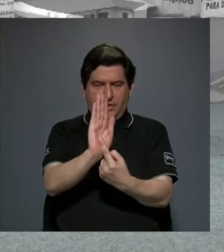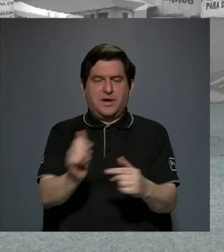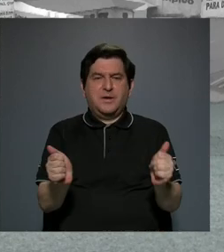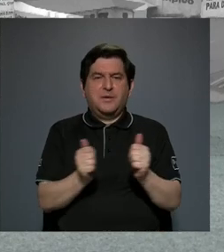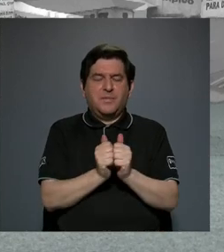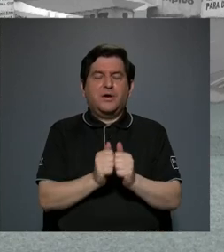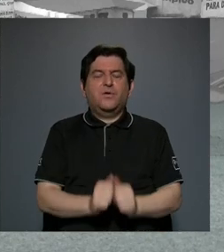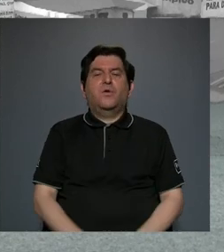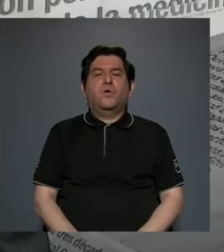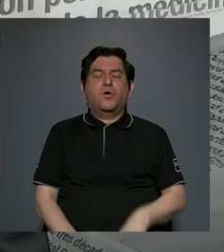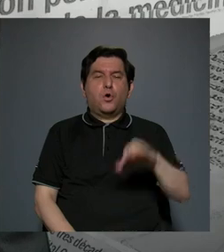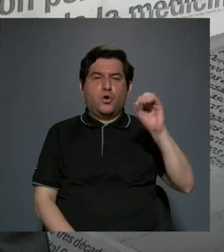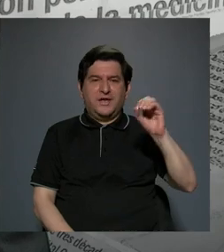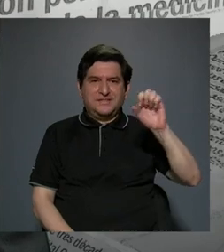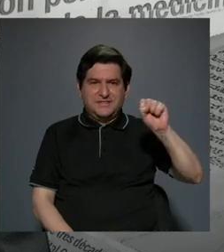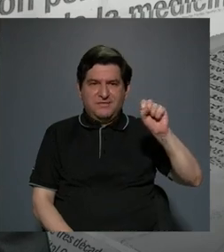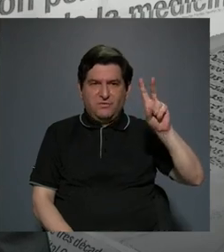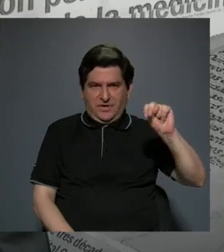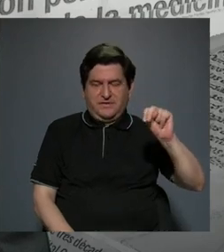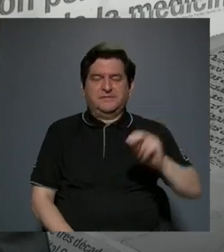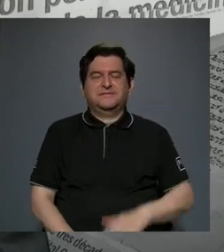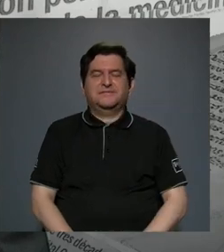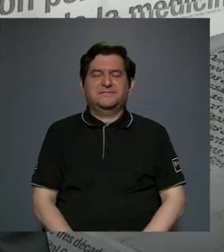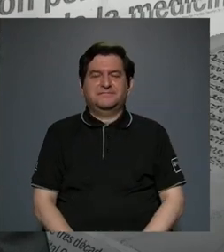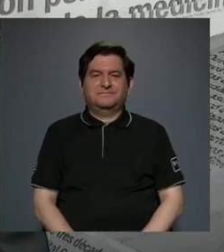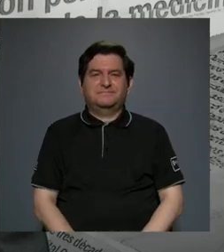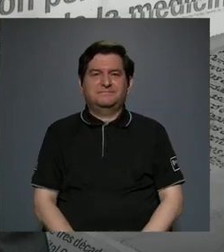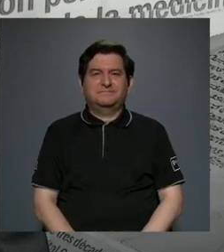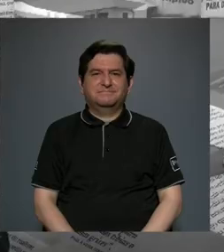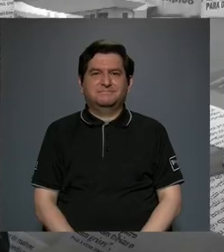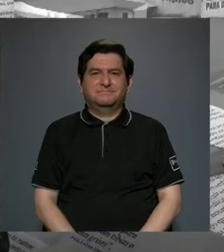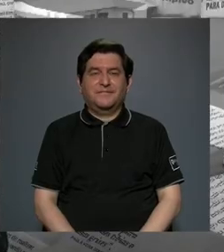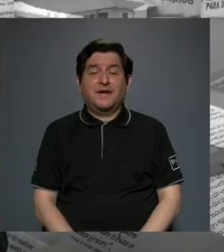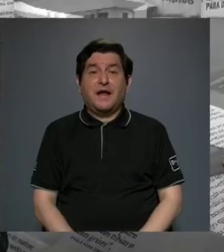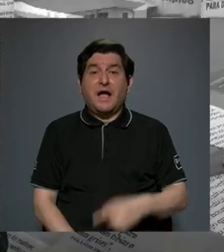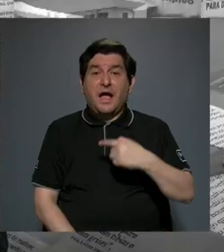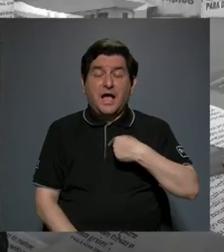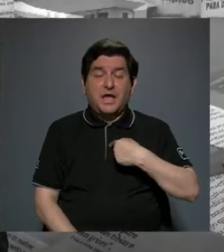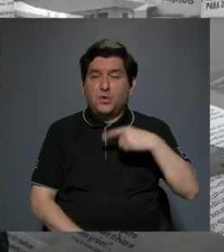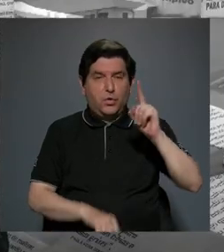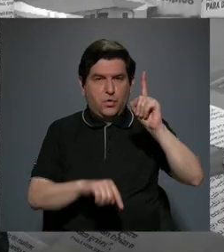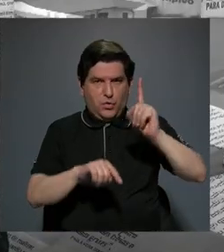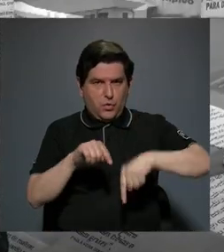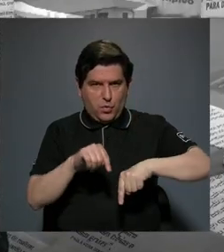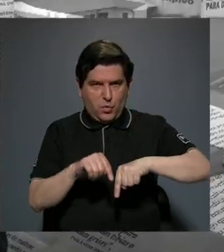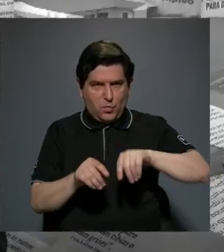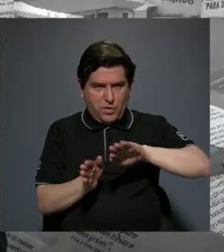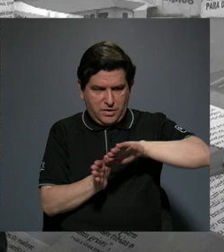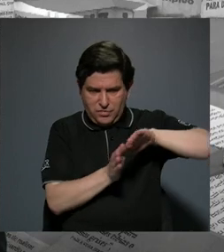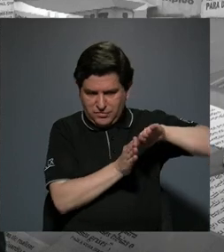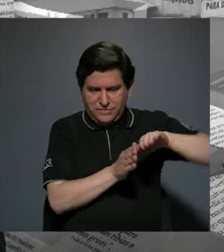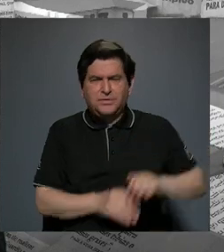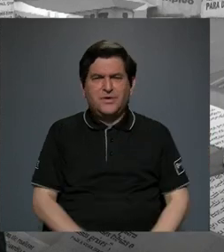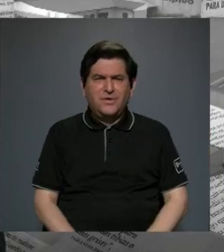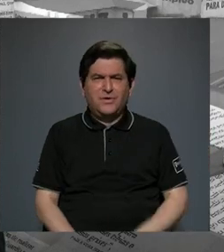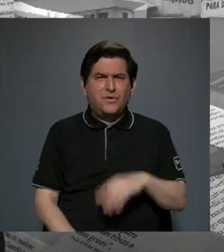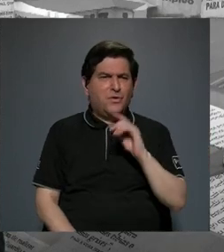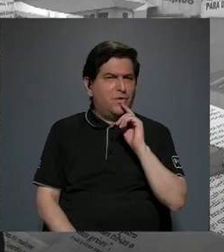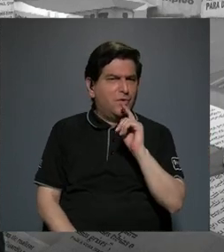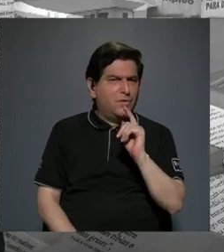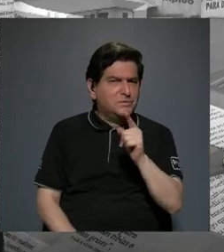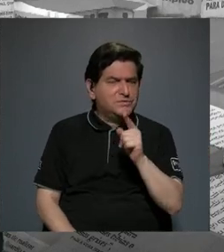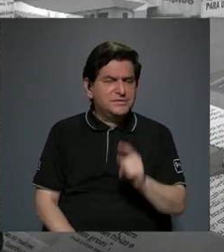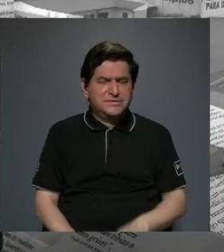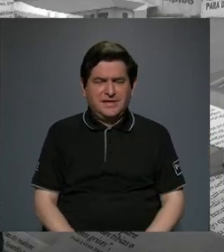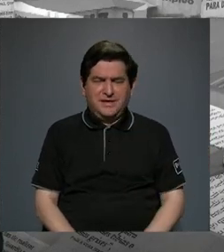la Sinfónica Nacional. Bueno, eso no me deja, no puedo pasar, en cómo hace usted para que las